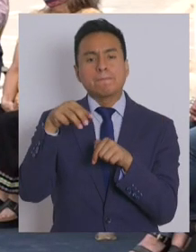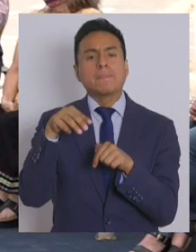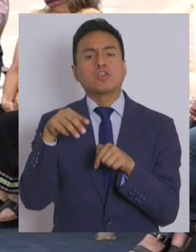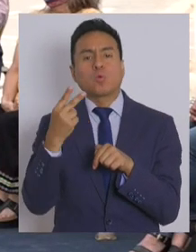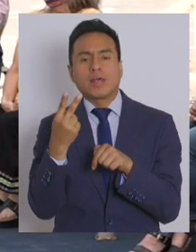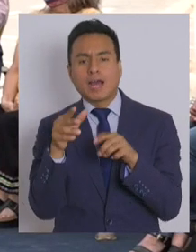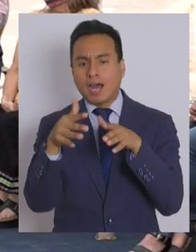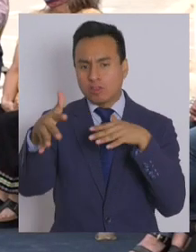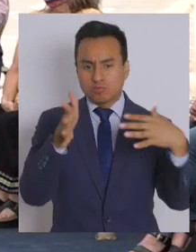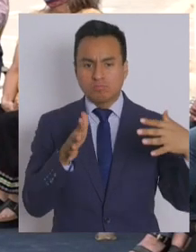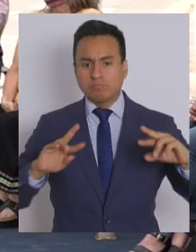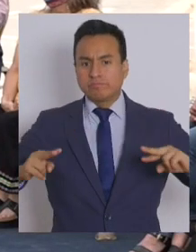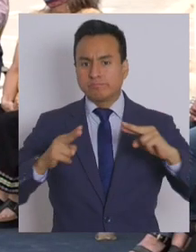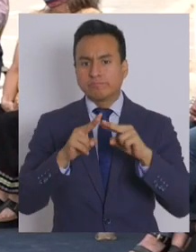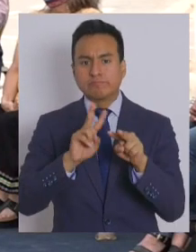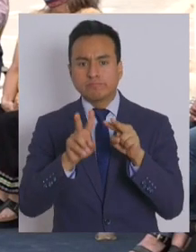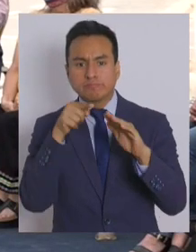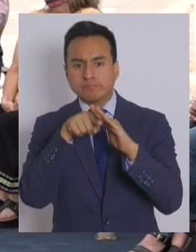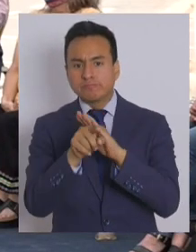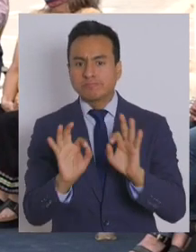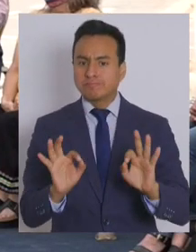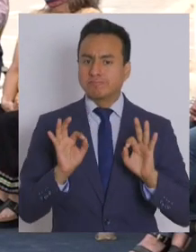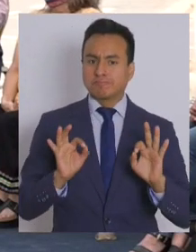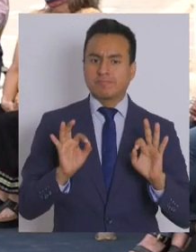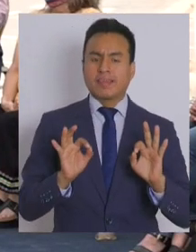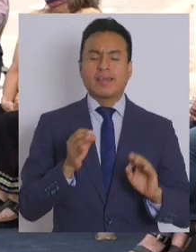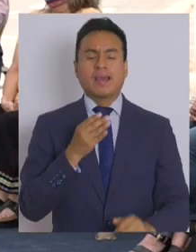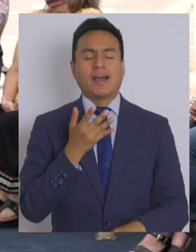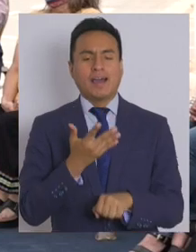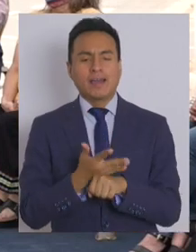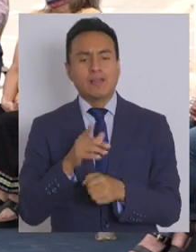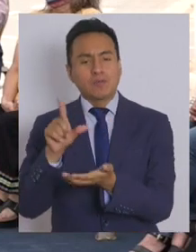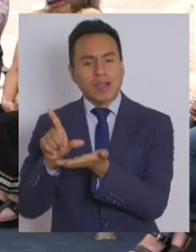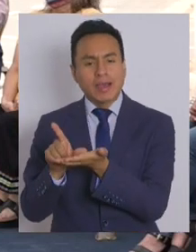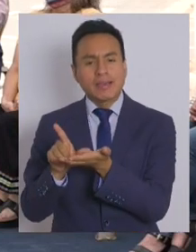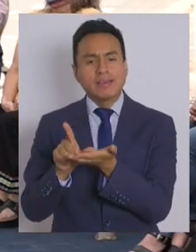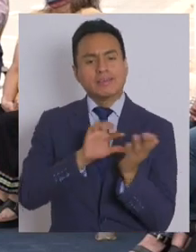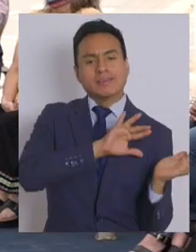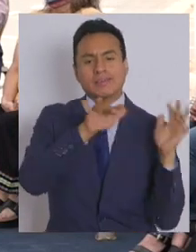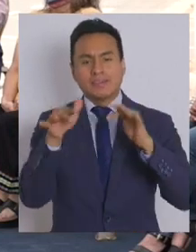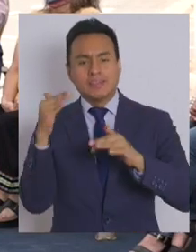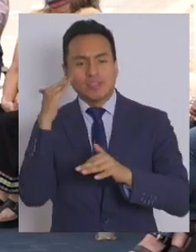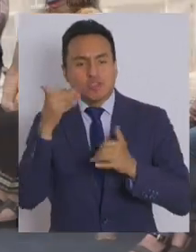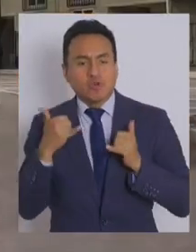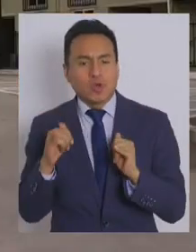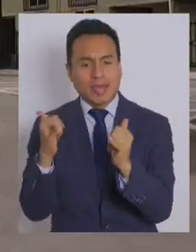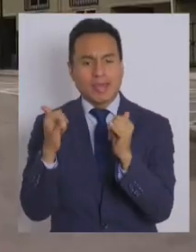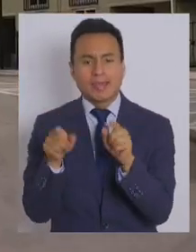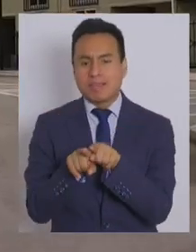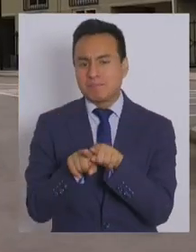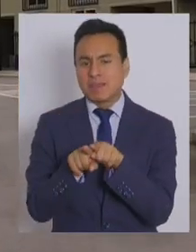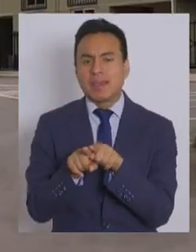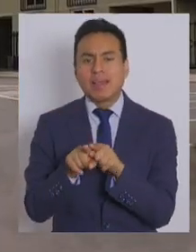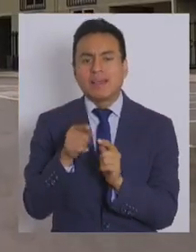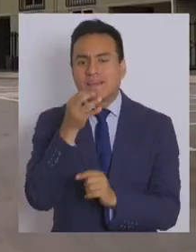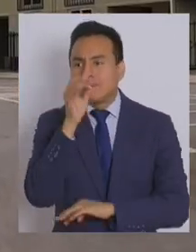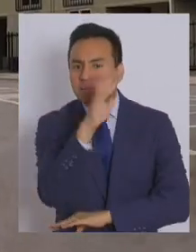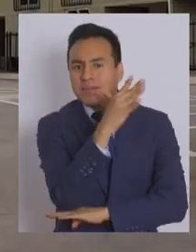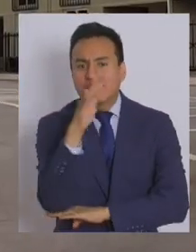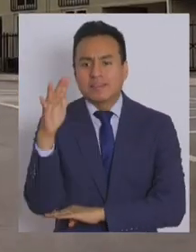que tienen buenas terminaciones, que tienen lugares para que los niños puedan jugar, que tienen áreas verdes, que tienen